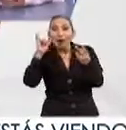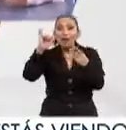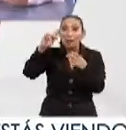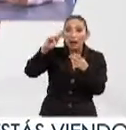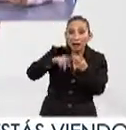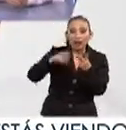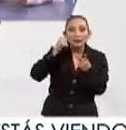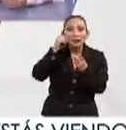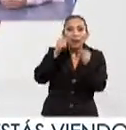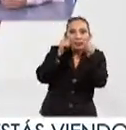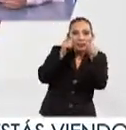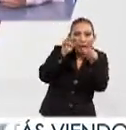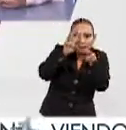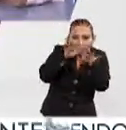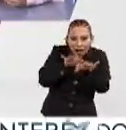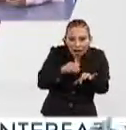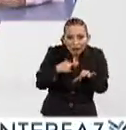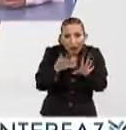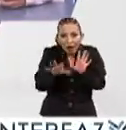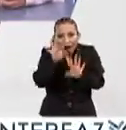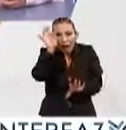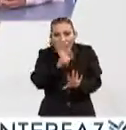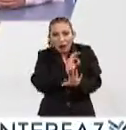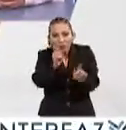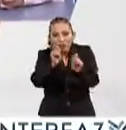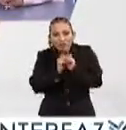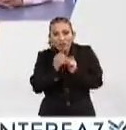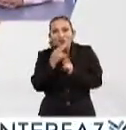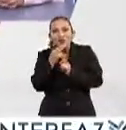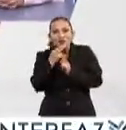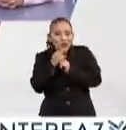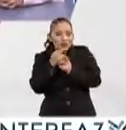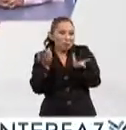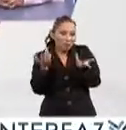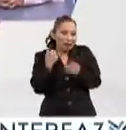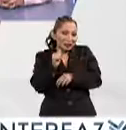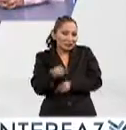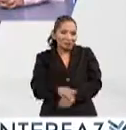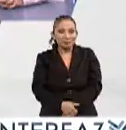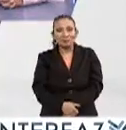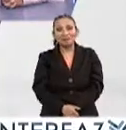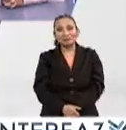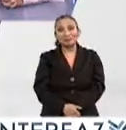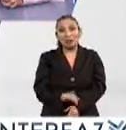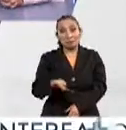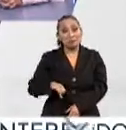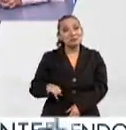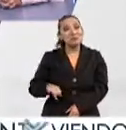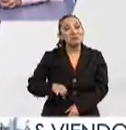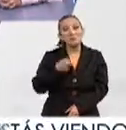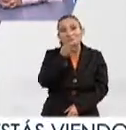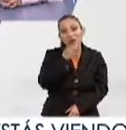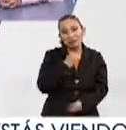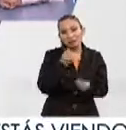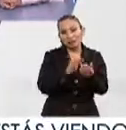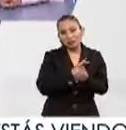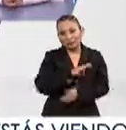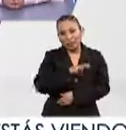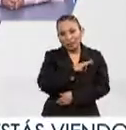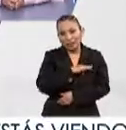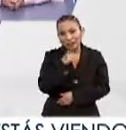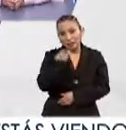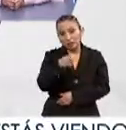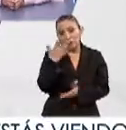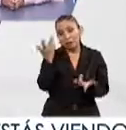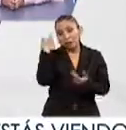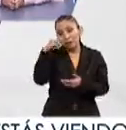instituto, siempre estás checando para ver si la puedes aplicar, sí, así pasa. Qué bueno, pues es muy interesante esto que nos dices, muchas felicidades por